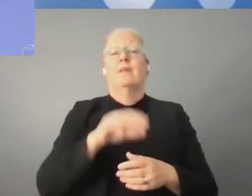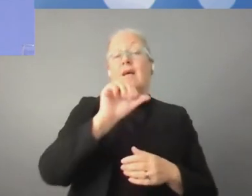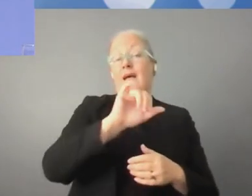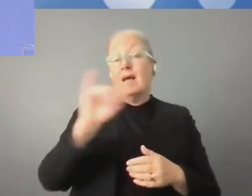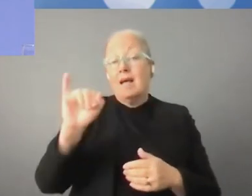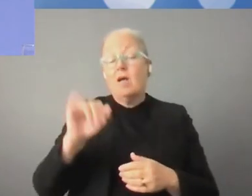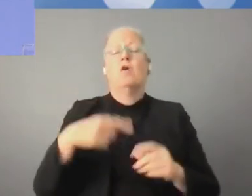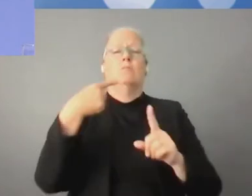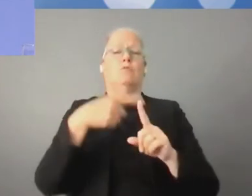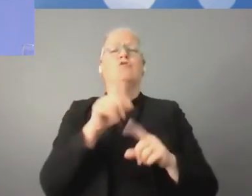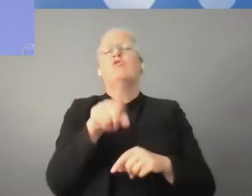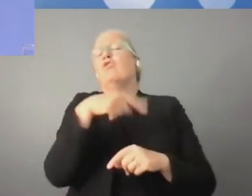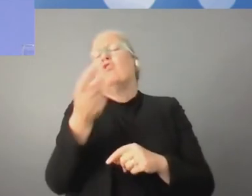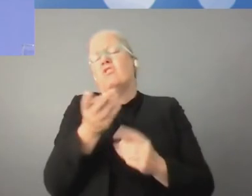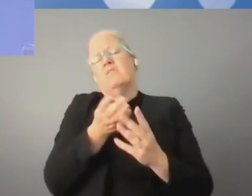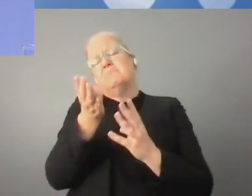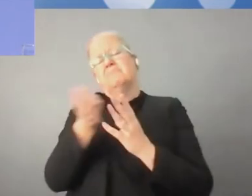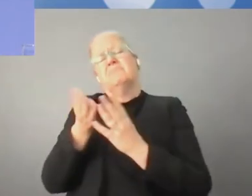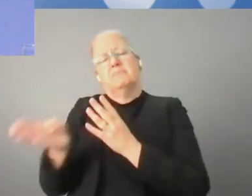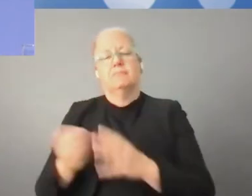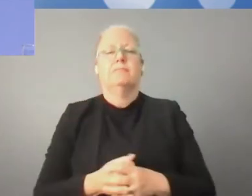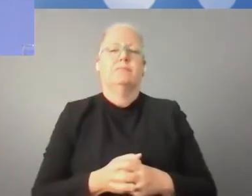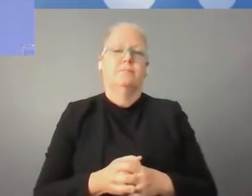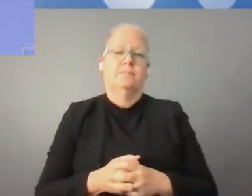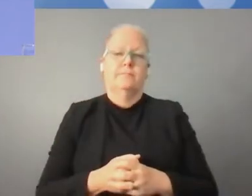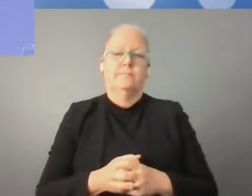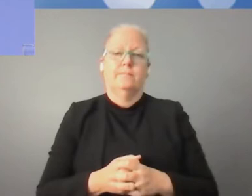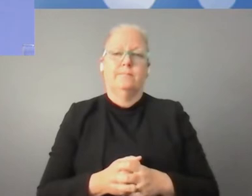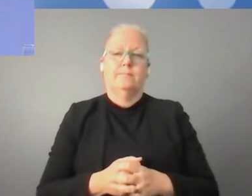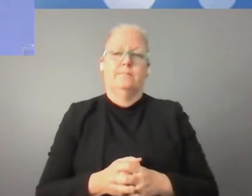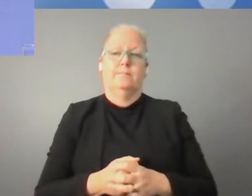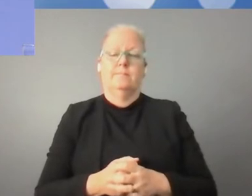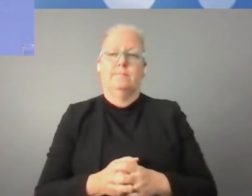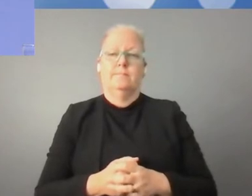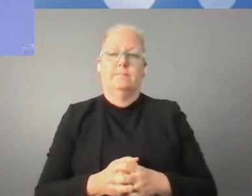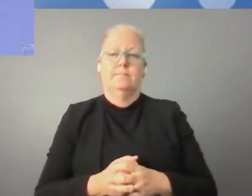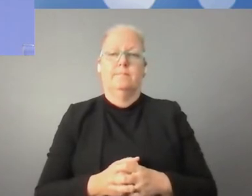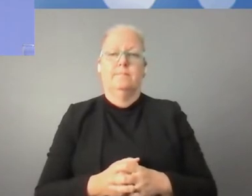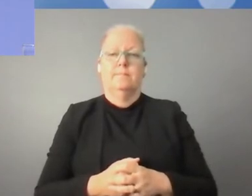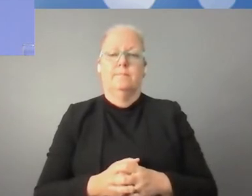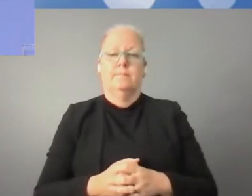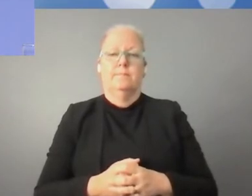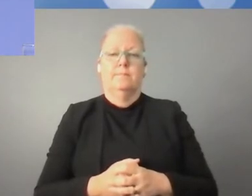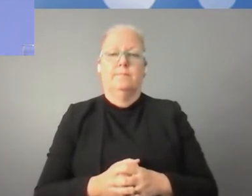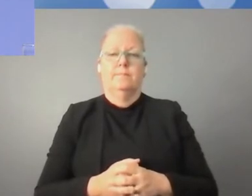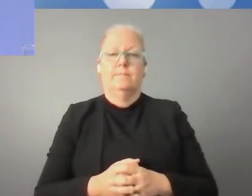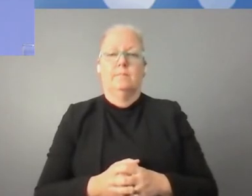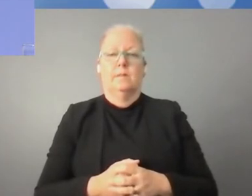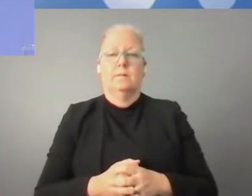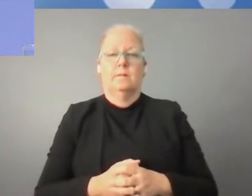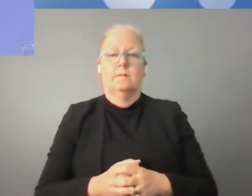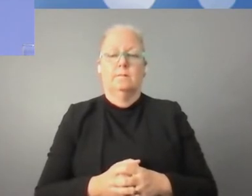Entonces tenemos que mantener lo que es común, datos